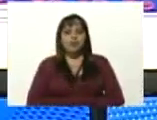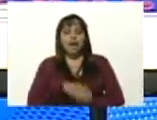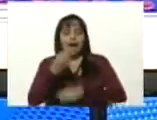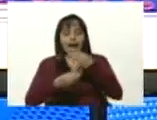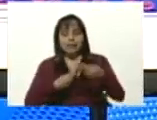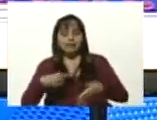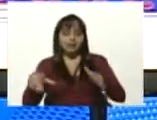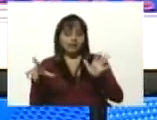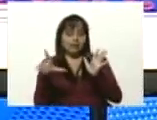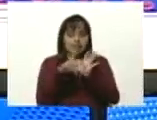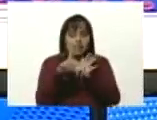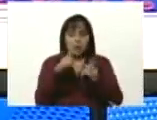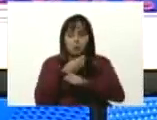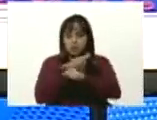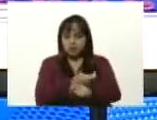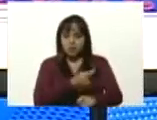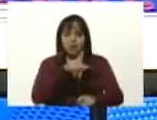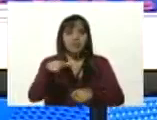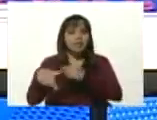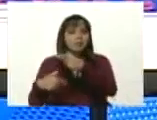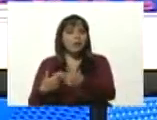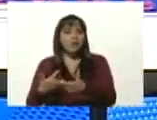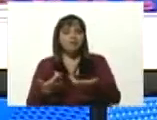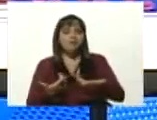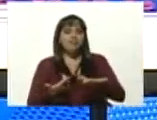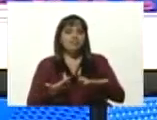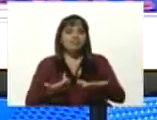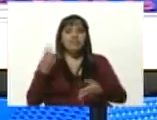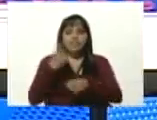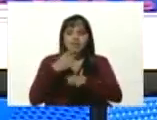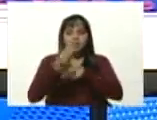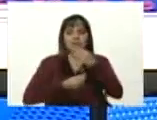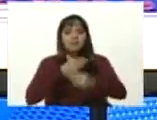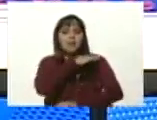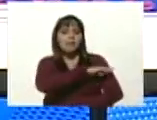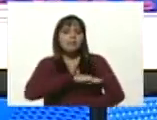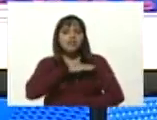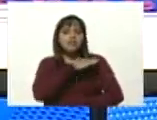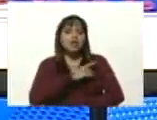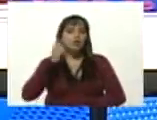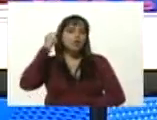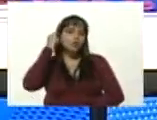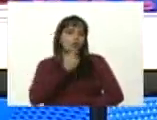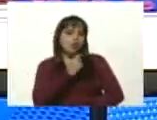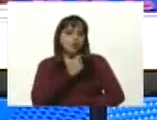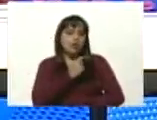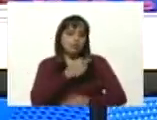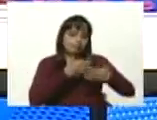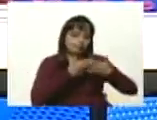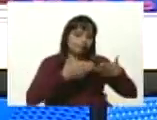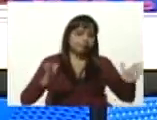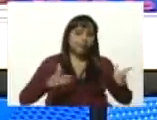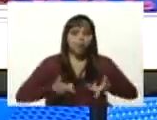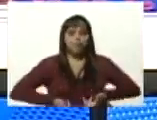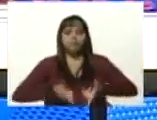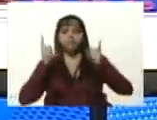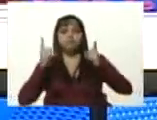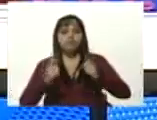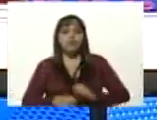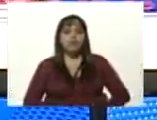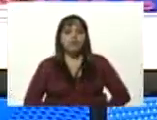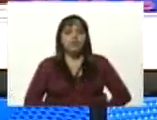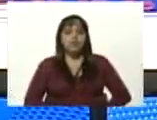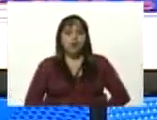secundaria productiva. Entonces ahora hay que crear la misión Sucre para abrirle las puertas de la educación